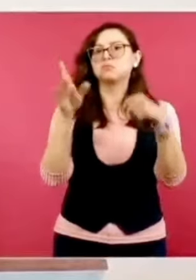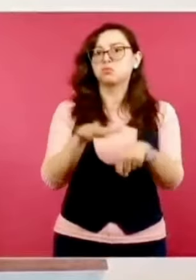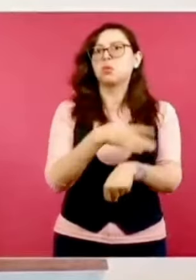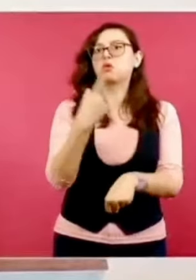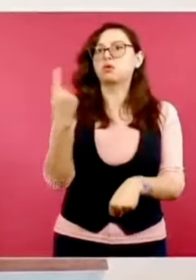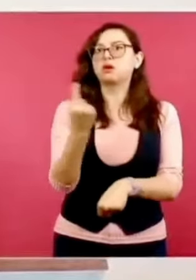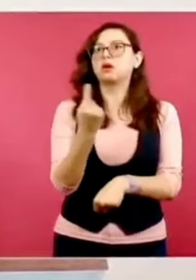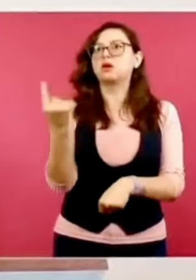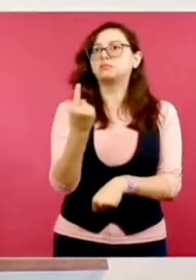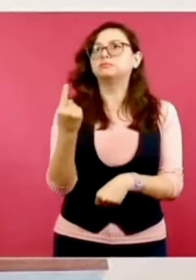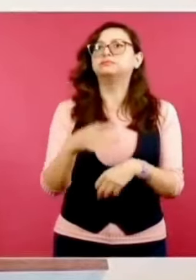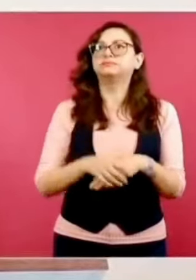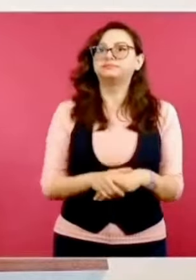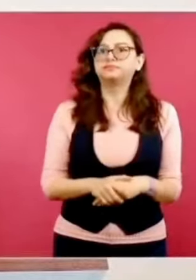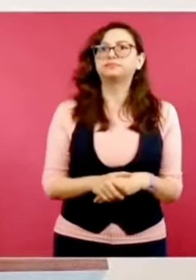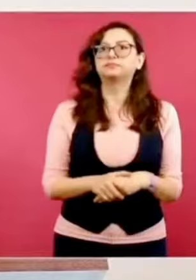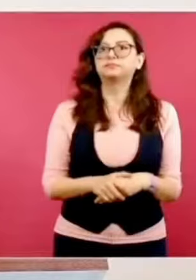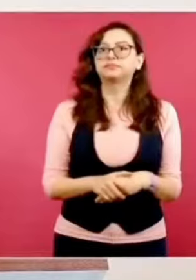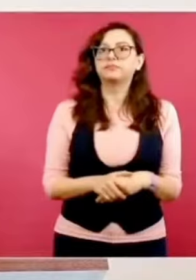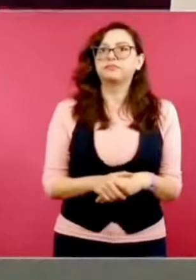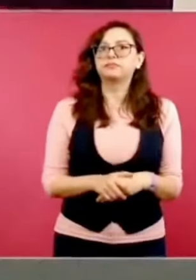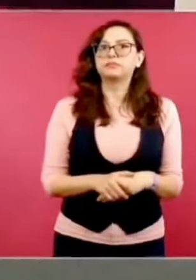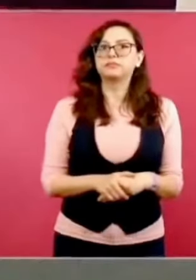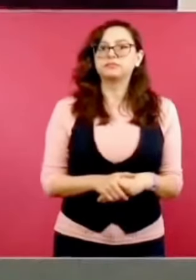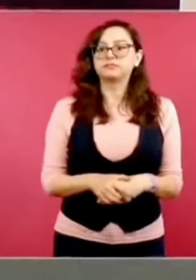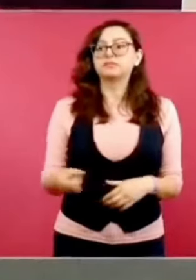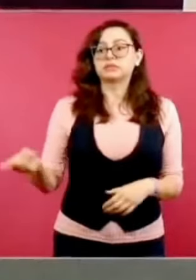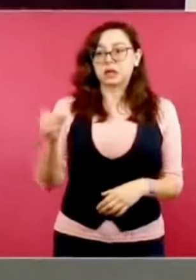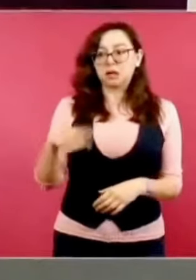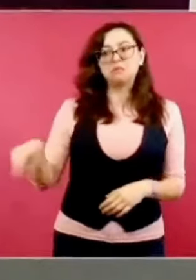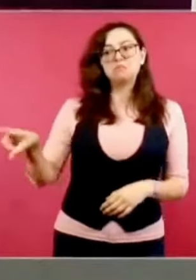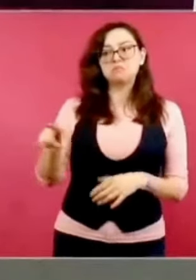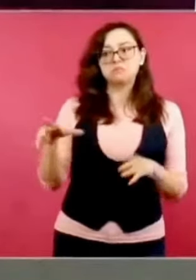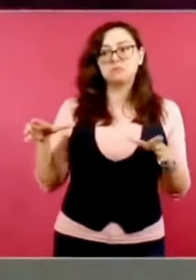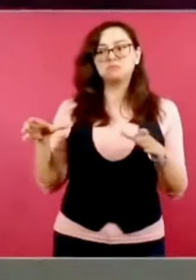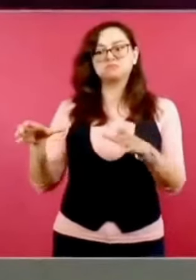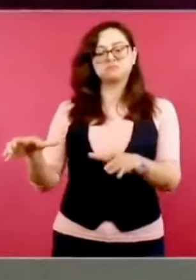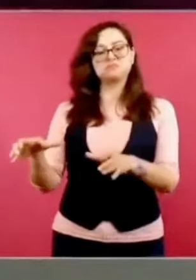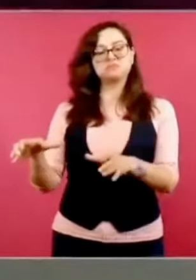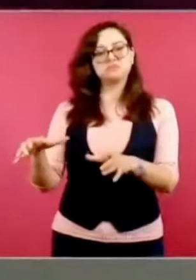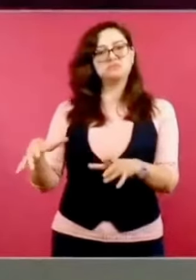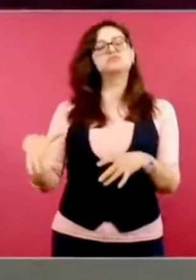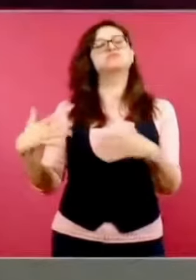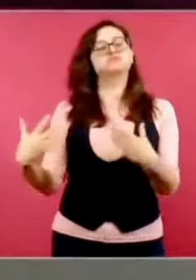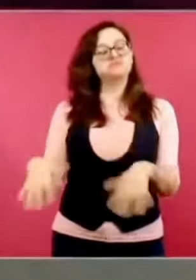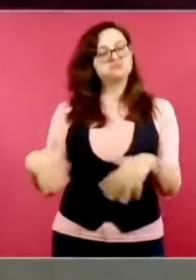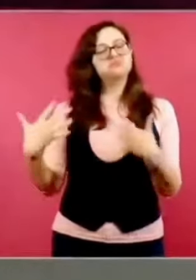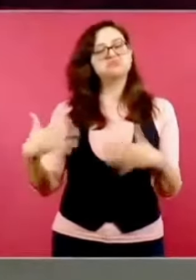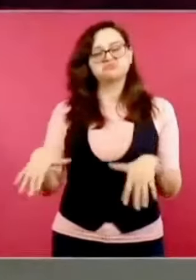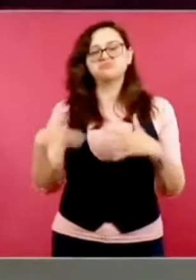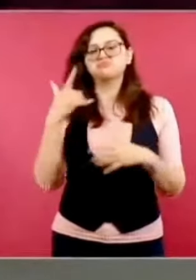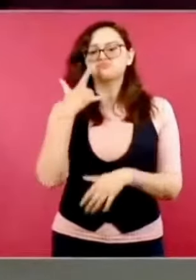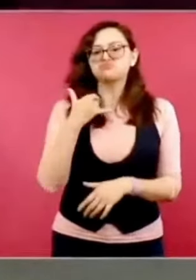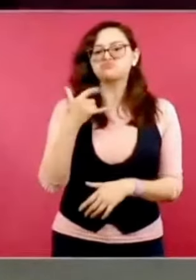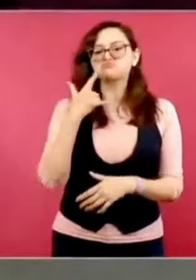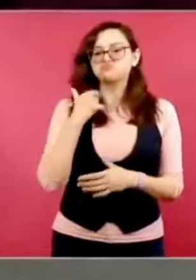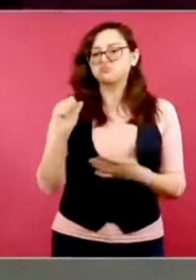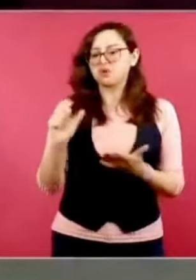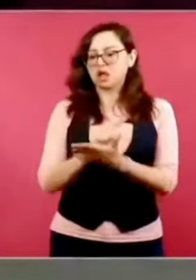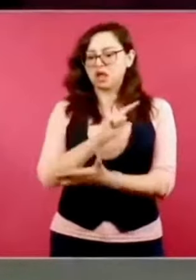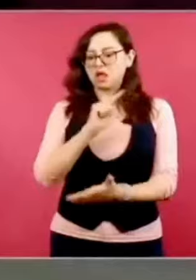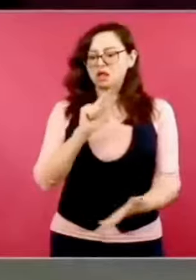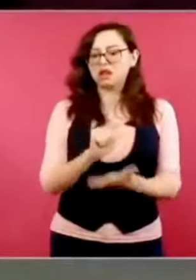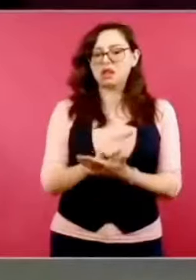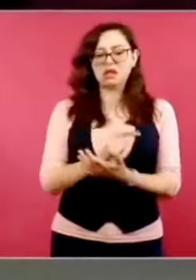o fueron los principales defensores de la educación pública